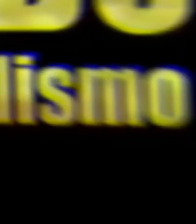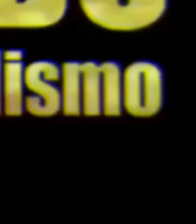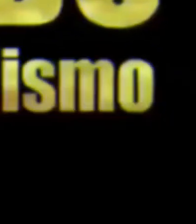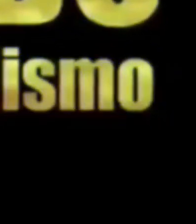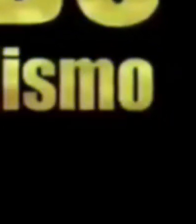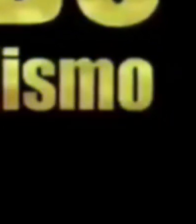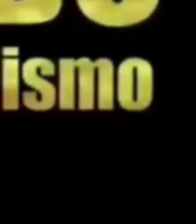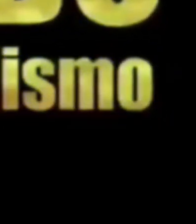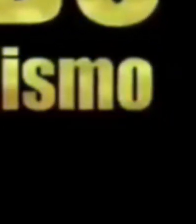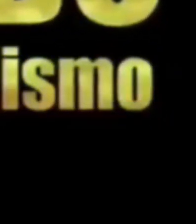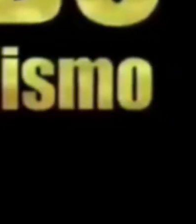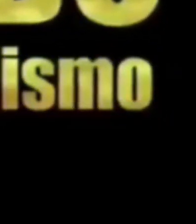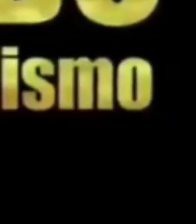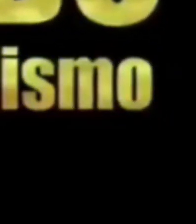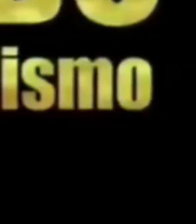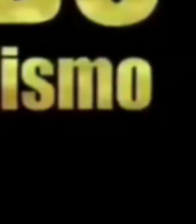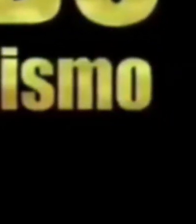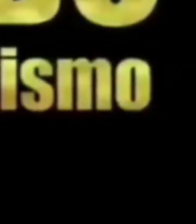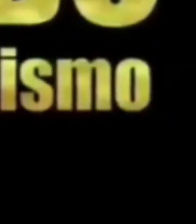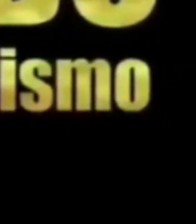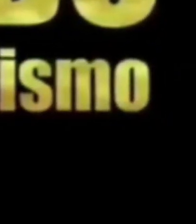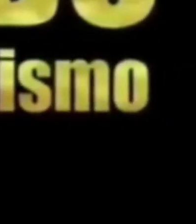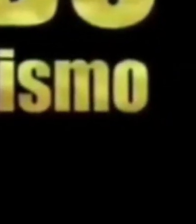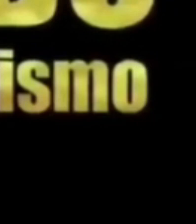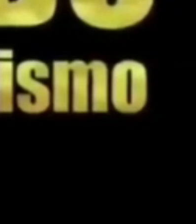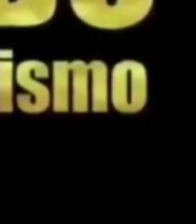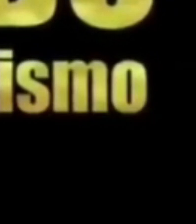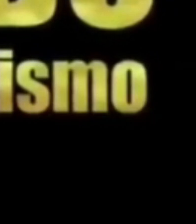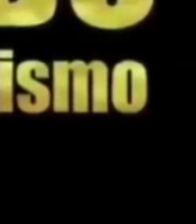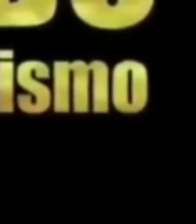Gracias por ver Gracias ver video.